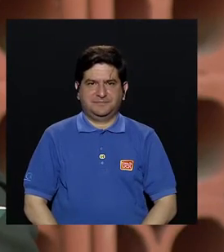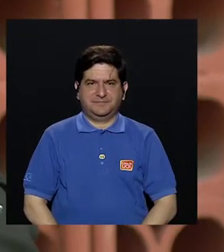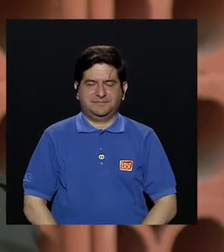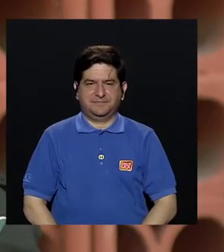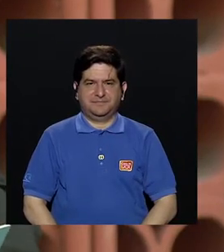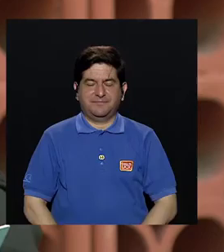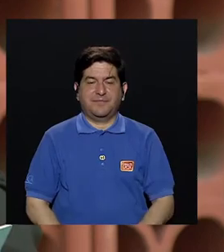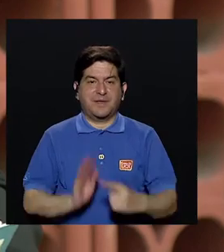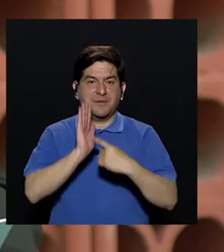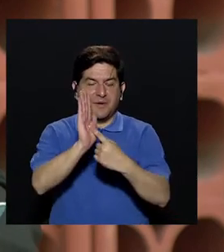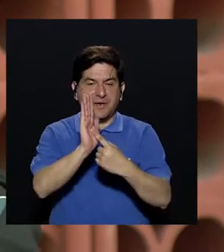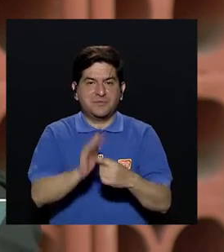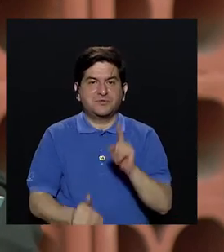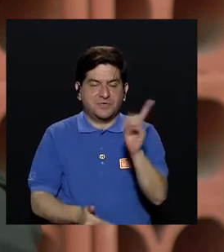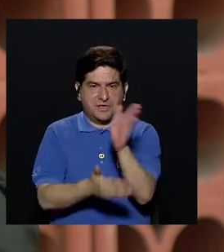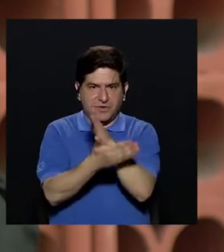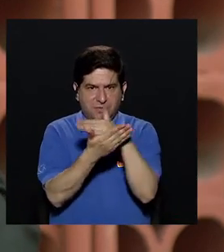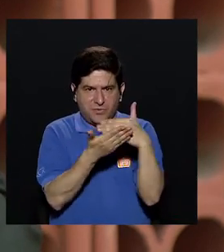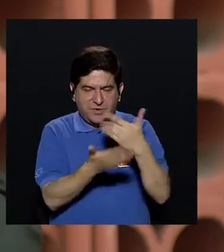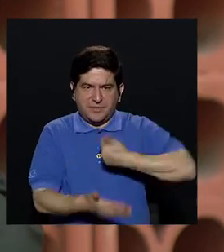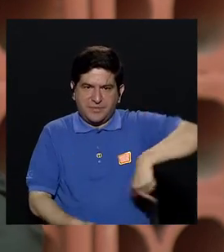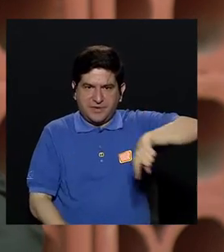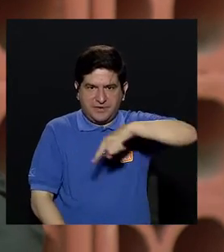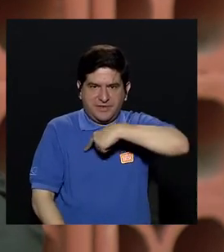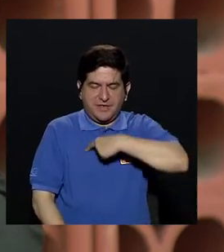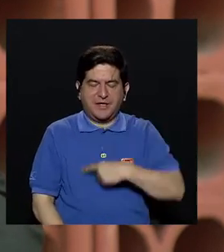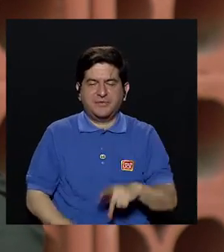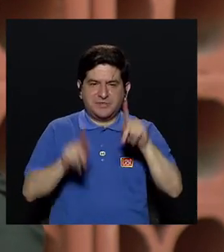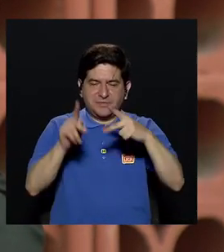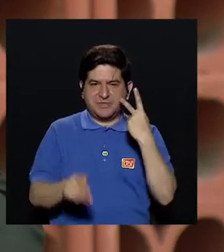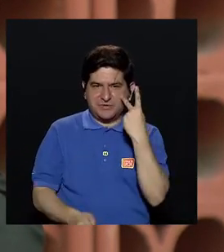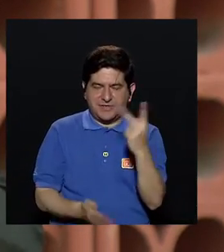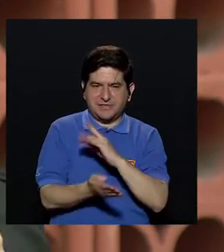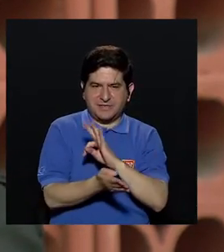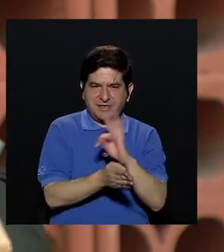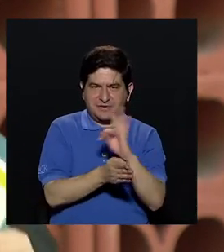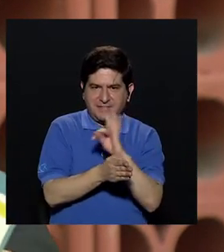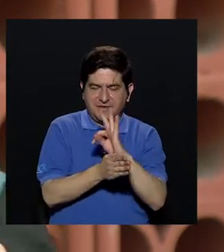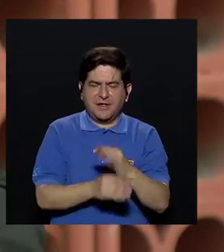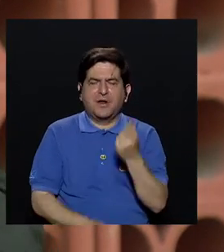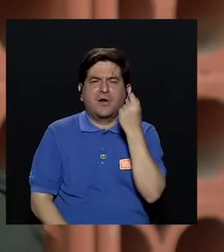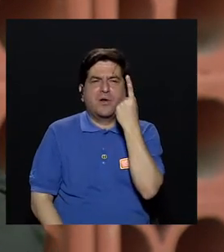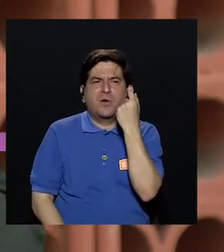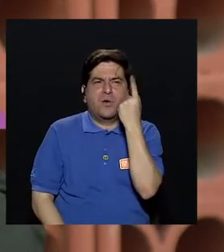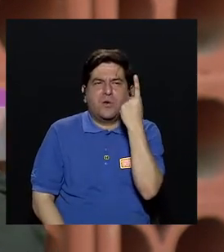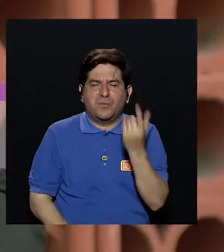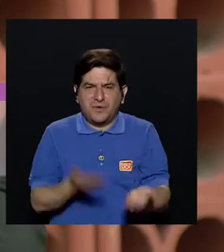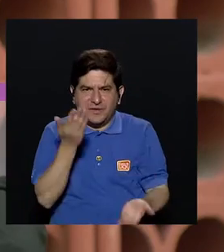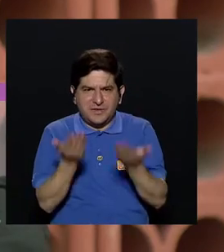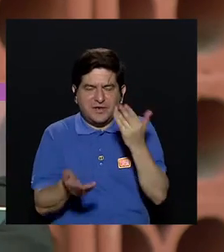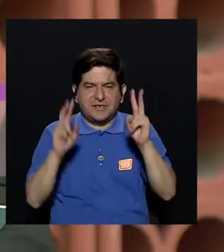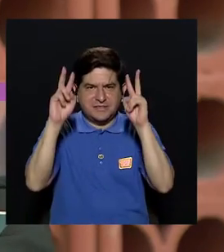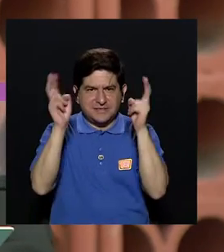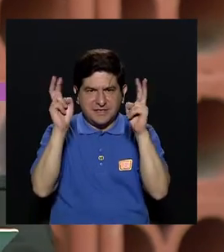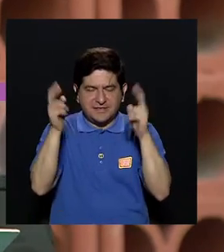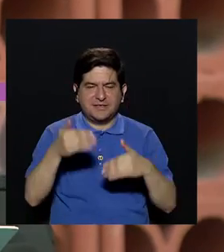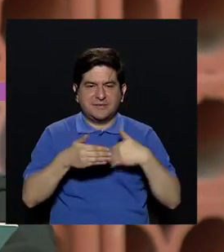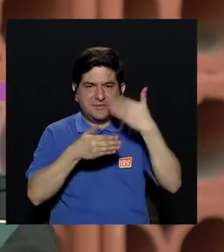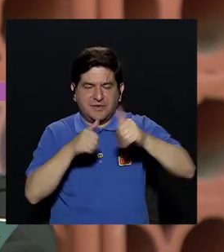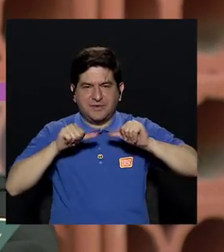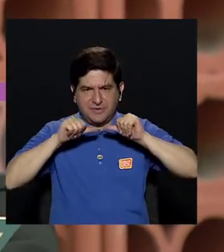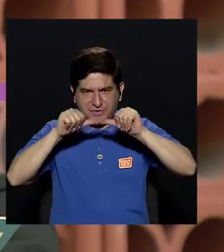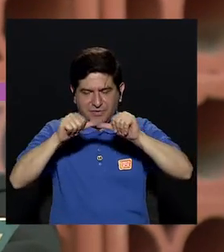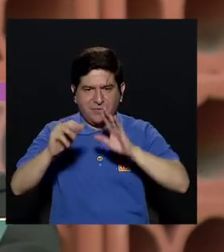presentar una sección que a nuestros televidentes les ayuda a comprender un poco más acerca del tema para